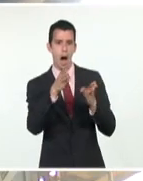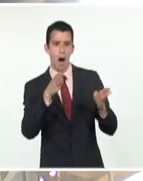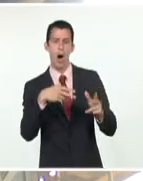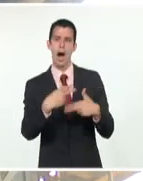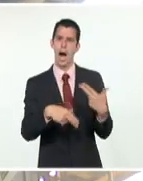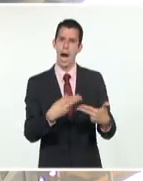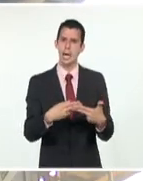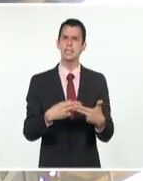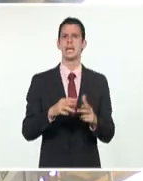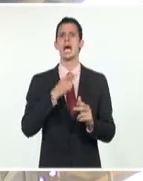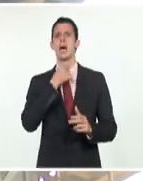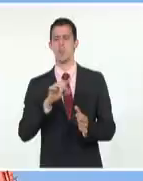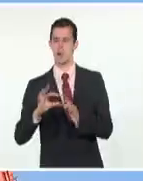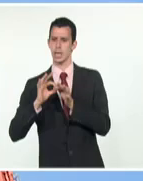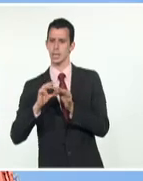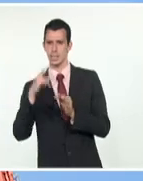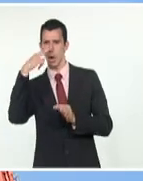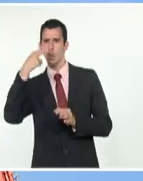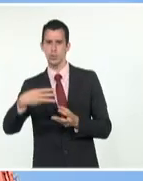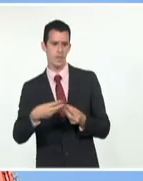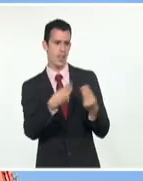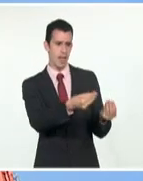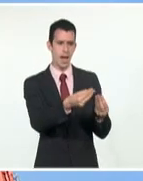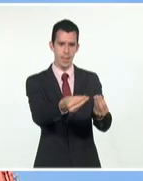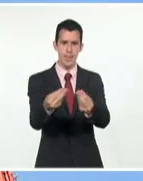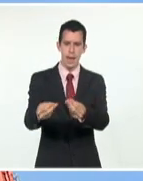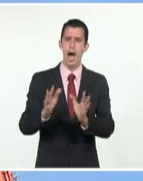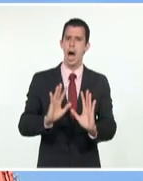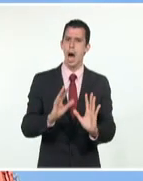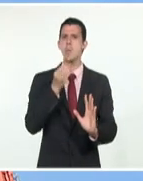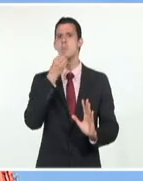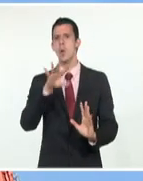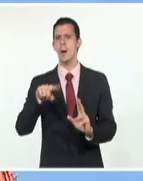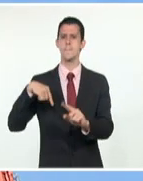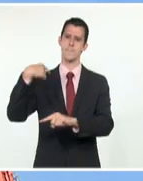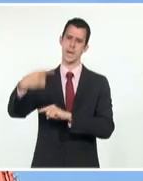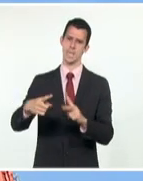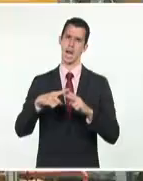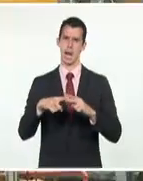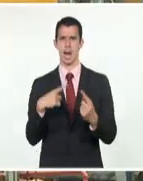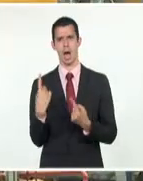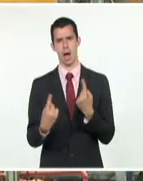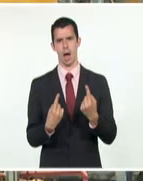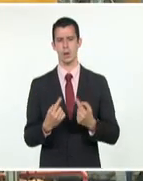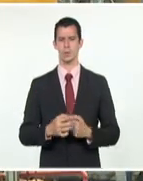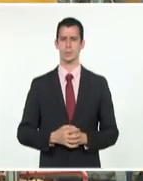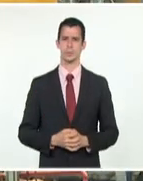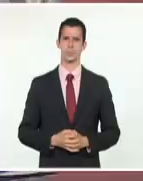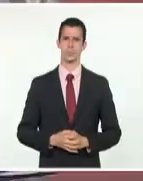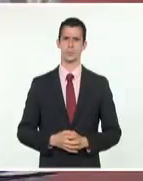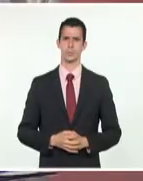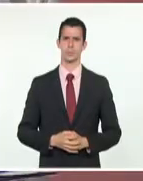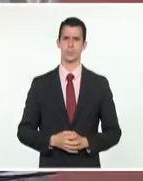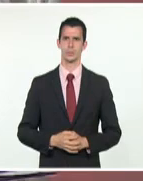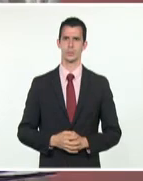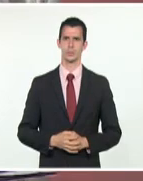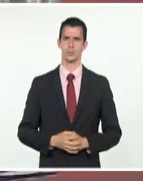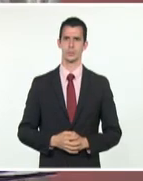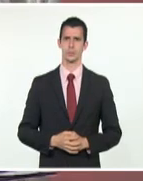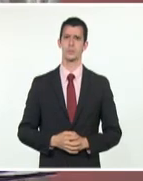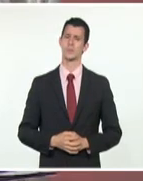combustible a las unidades de la generación distribuida existentes en los territorios. Nosotros sabemos lo sensible que es